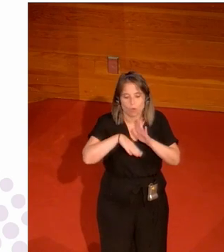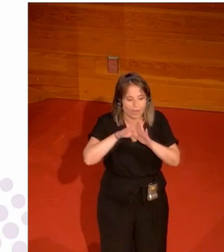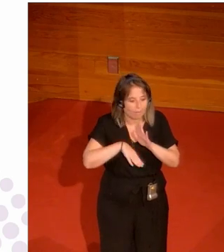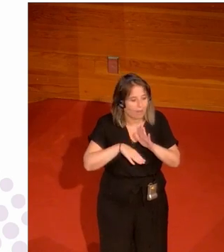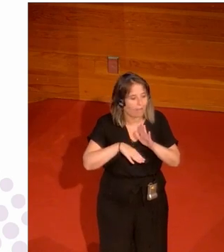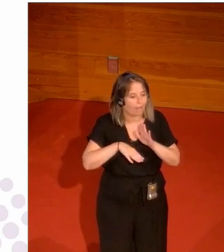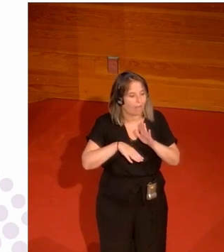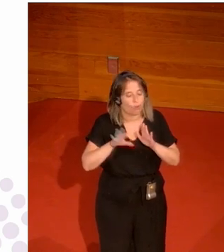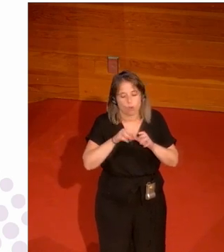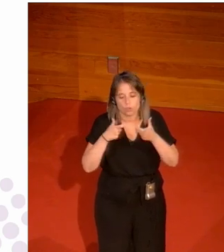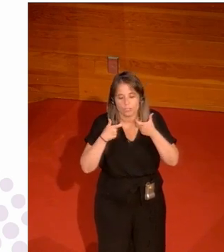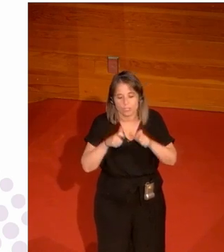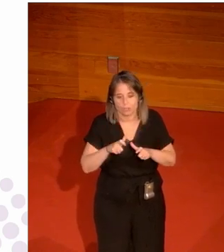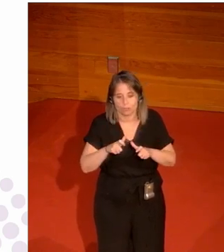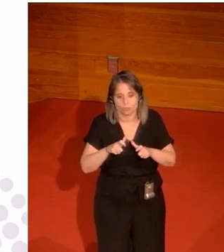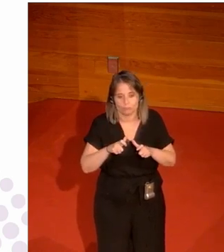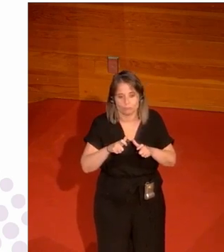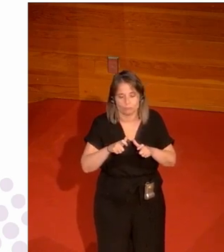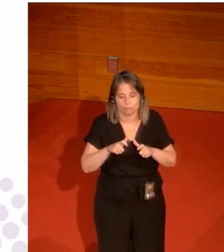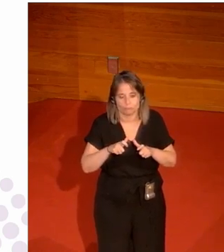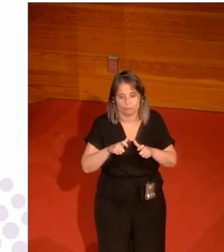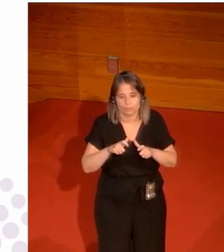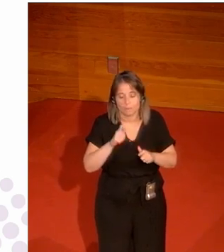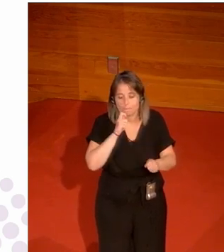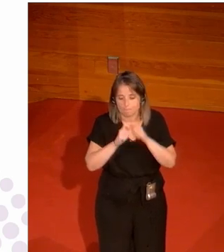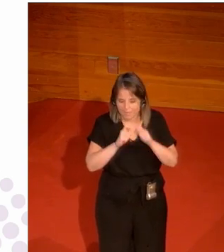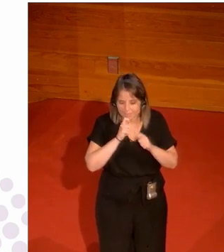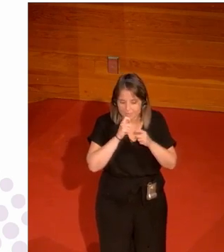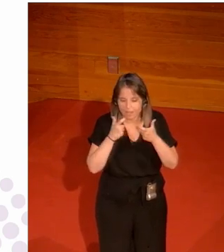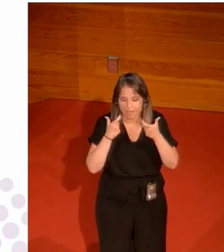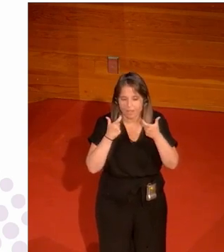en una sección de deporte en prensa